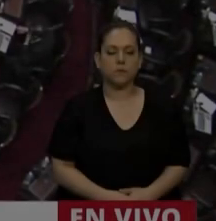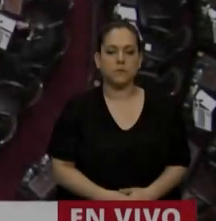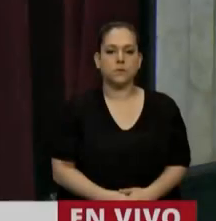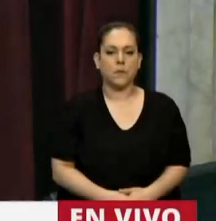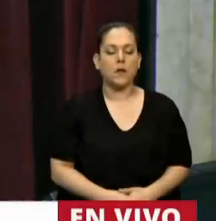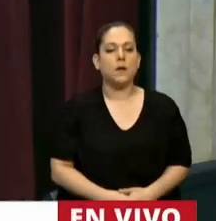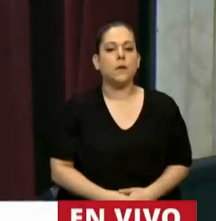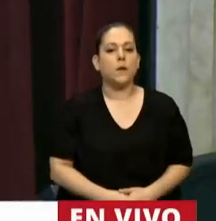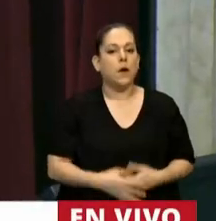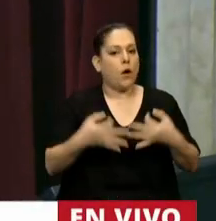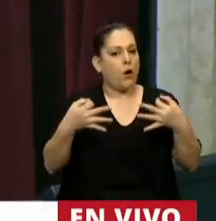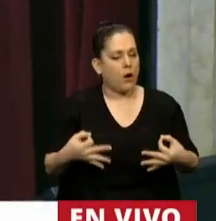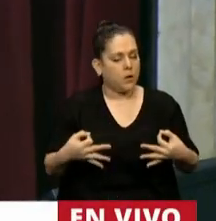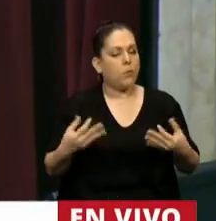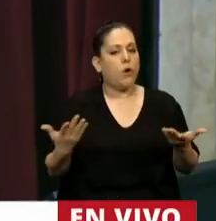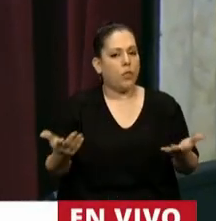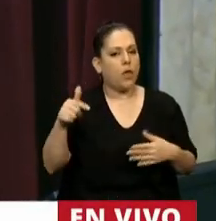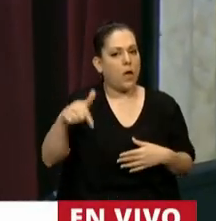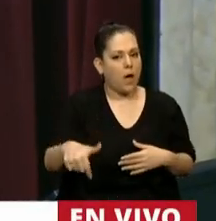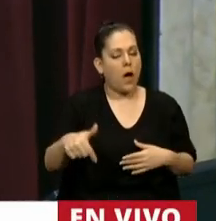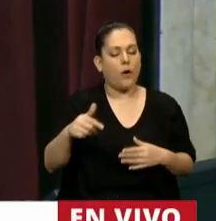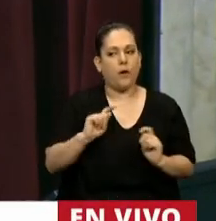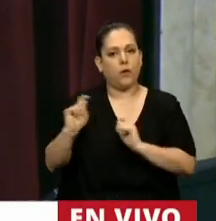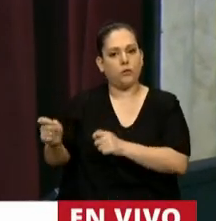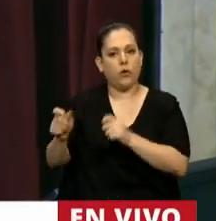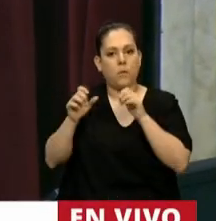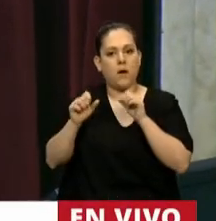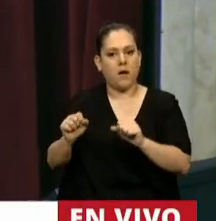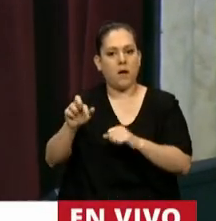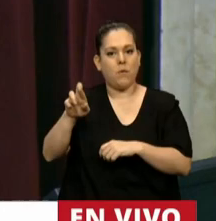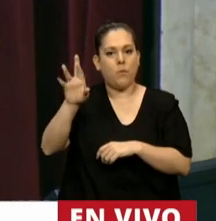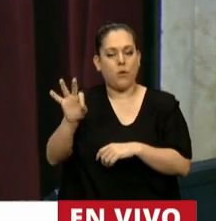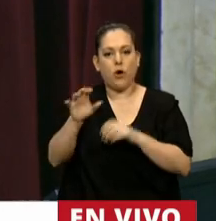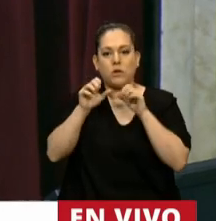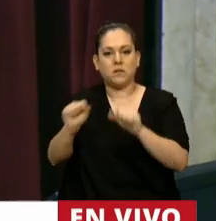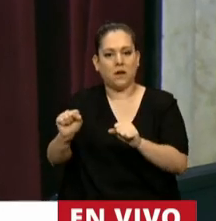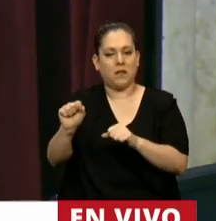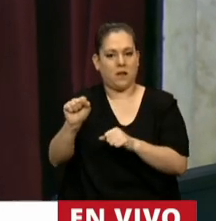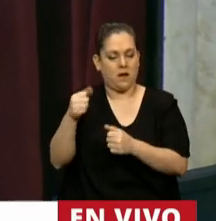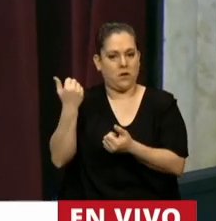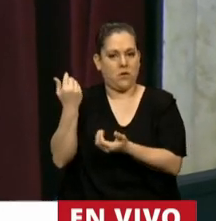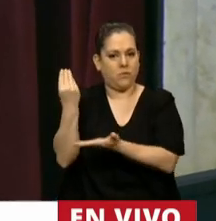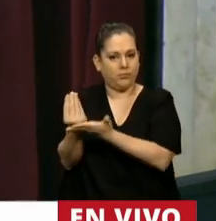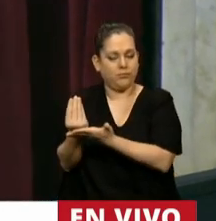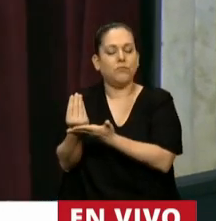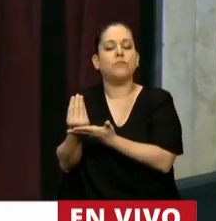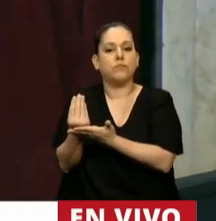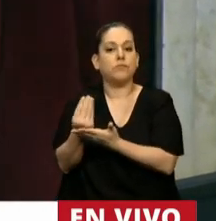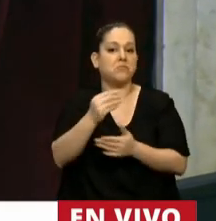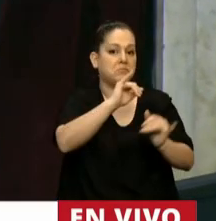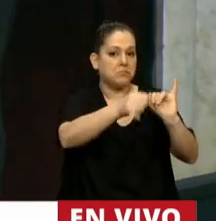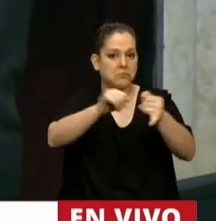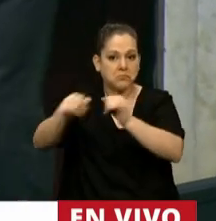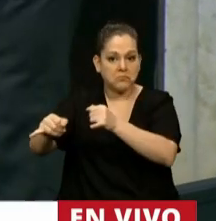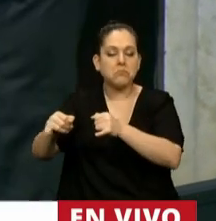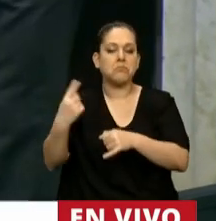Corresponde proceder a la designación del pro secretario administrativo de esta honorable Cámara. Si hay asentimiento, la